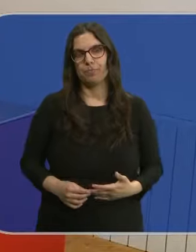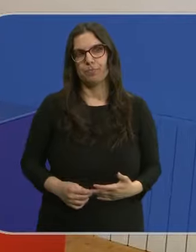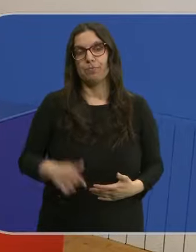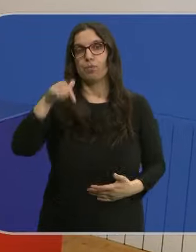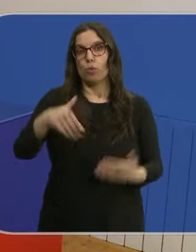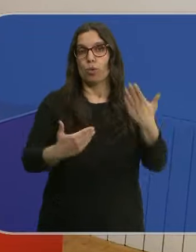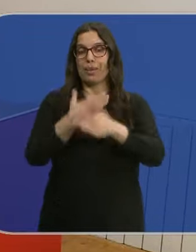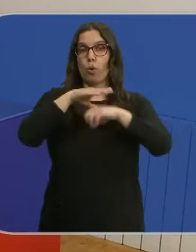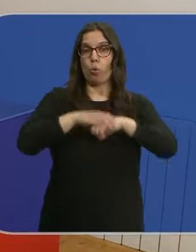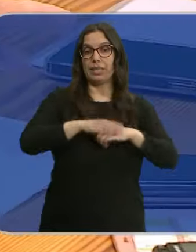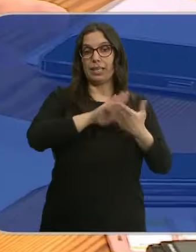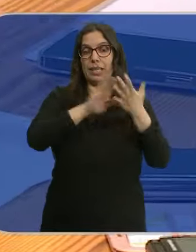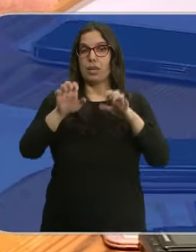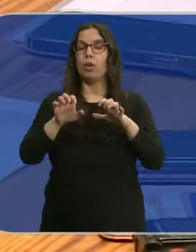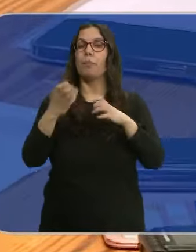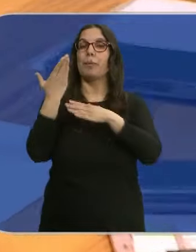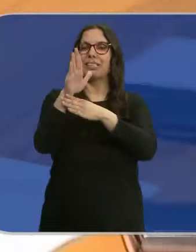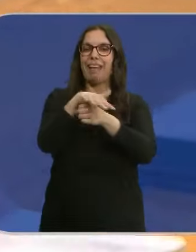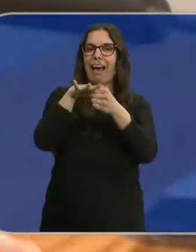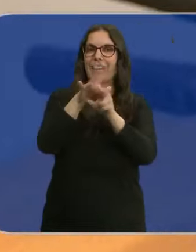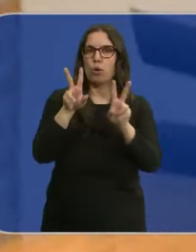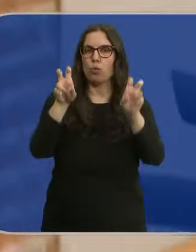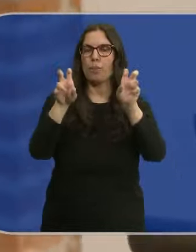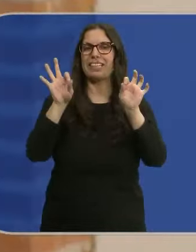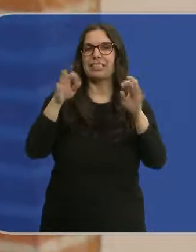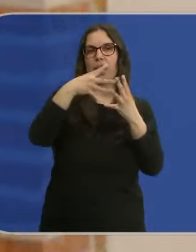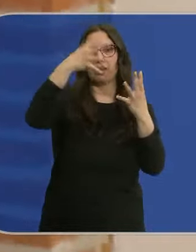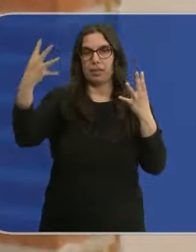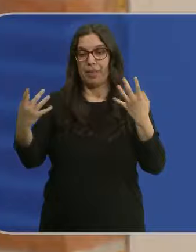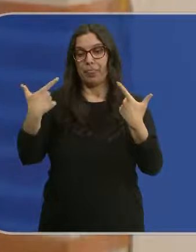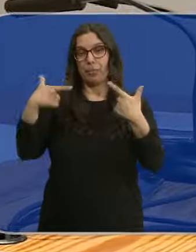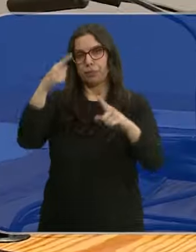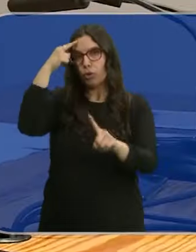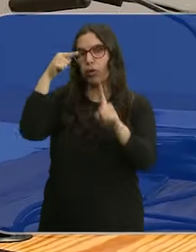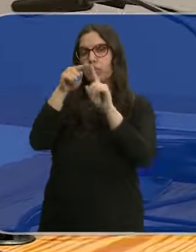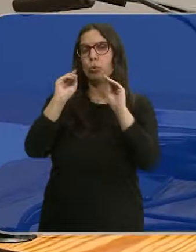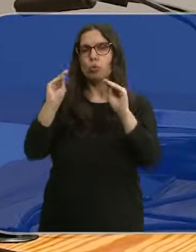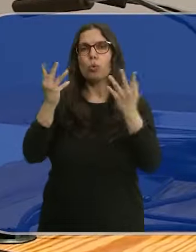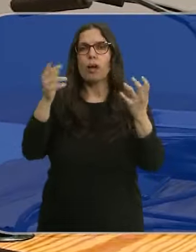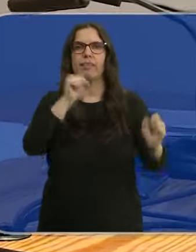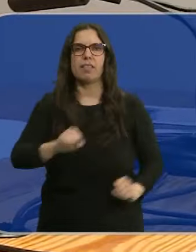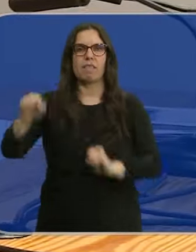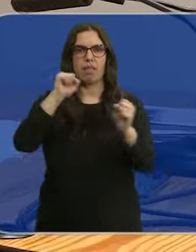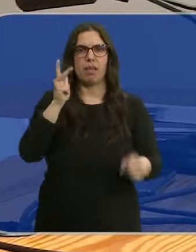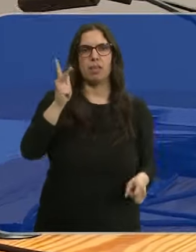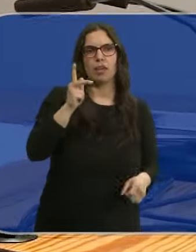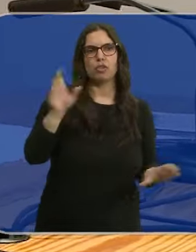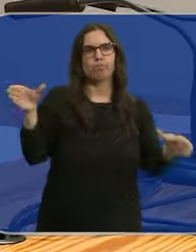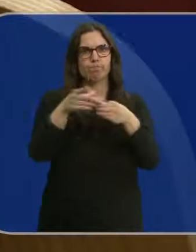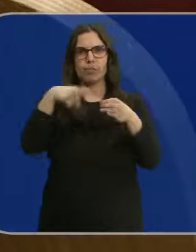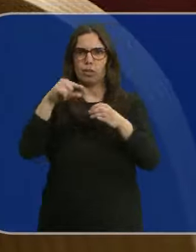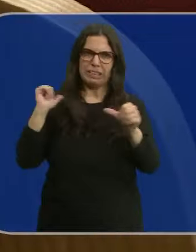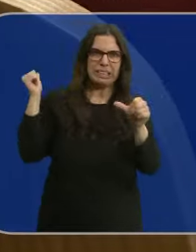Esta mañana UGT Castilla y León ha presentado su nuevo área LGTBI, un departamento que nace con el objetivo de defender los derechos de un colectivo